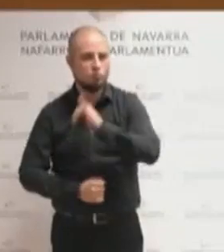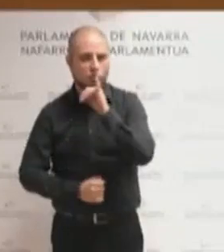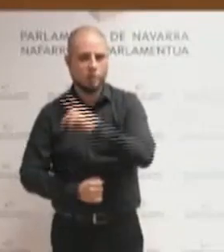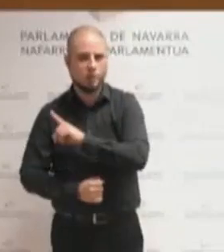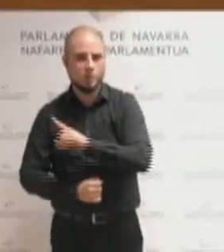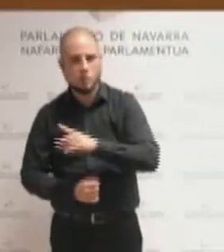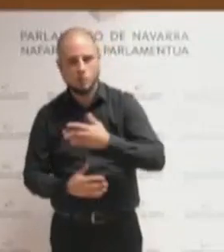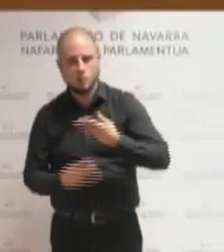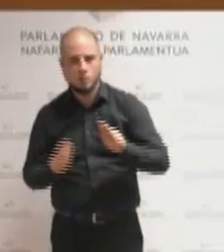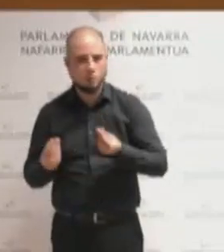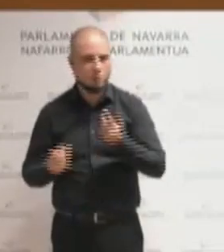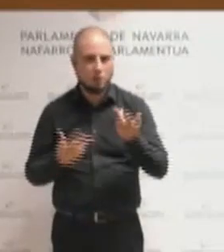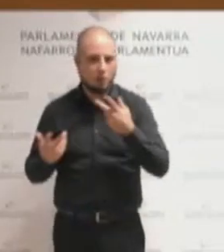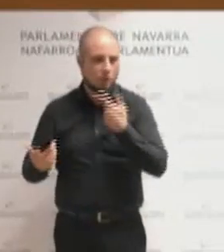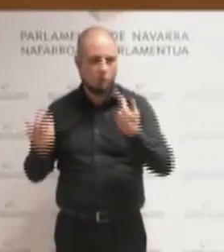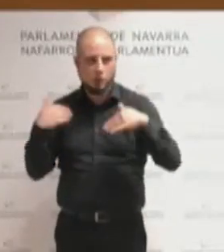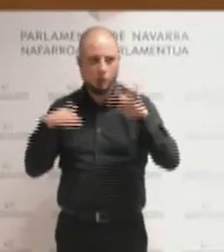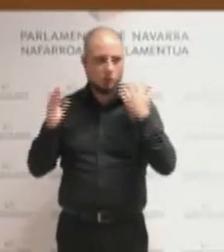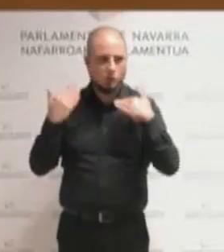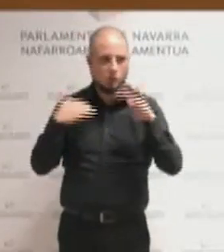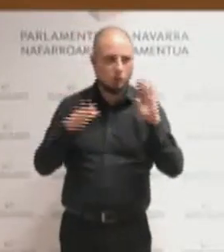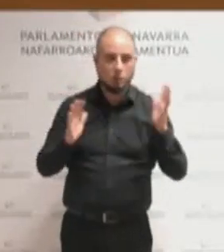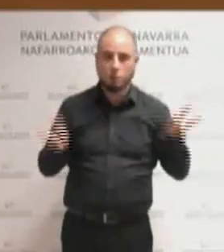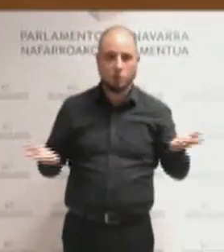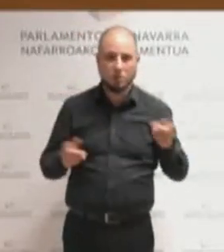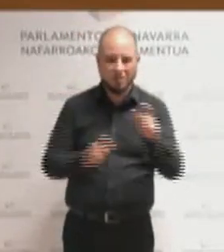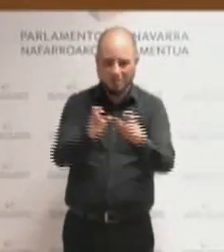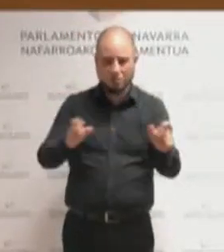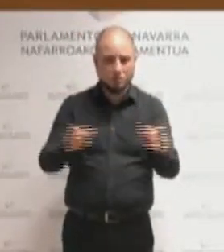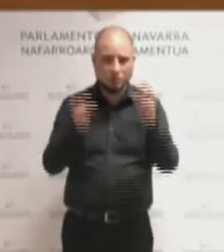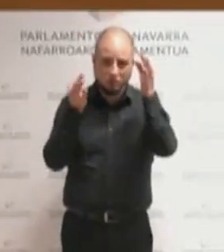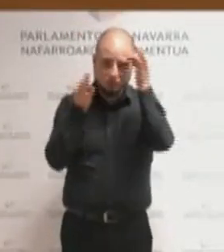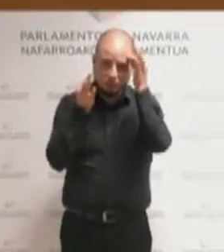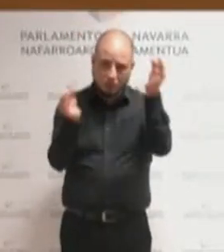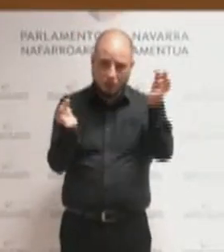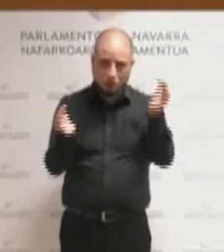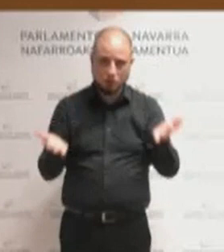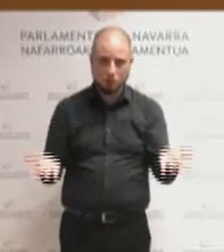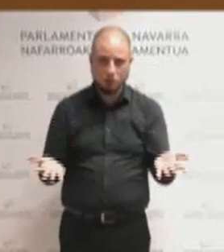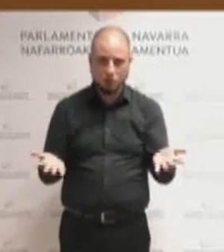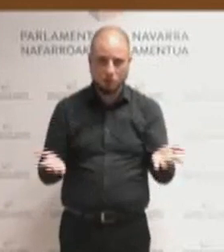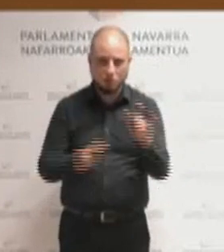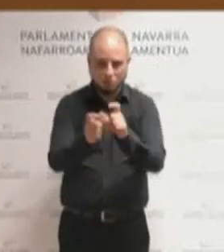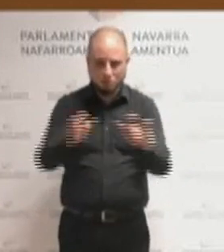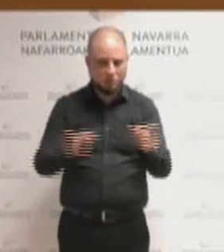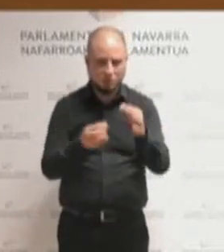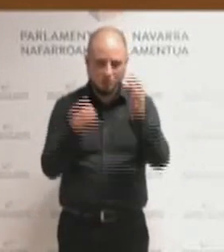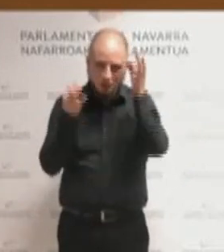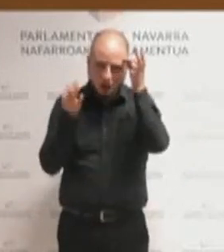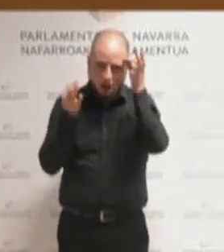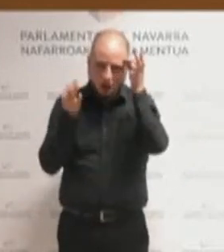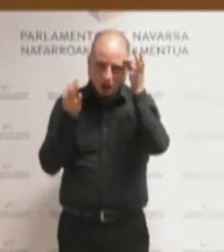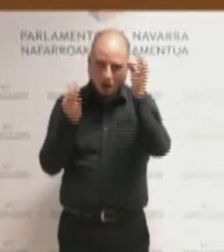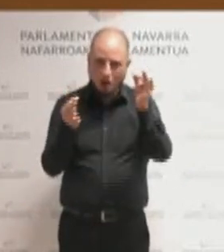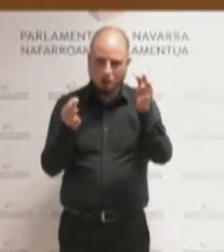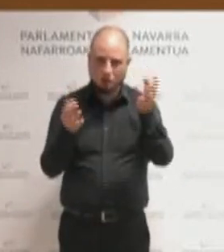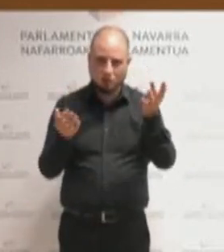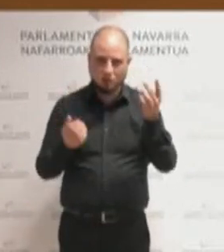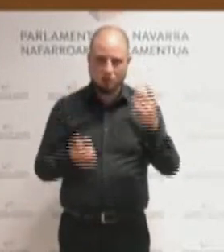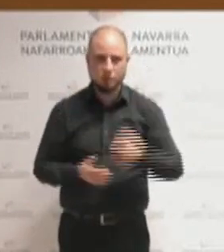Pero la cuestión es que la gente está harta, las personas estamos hartas de este tema.